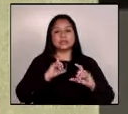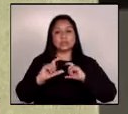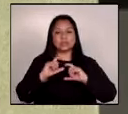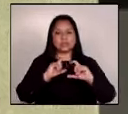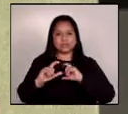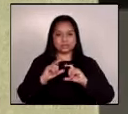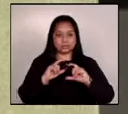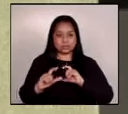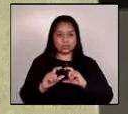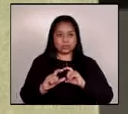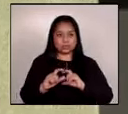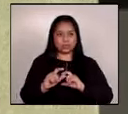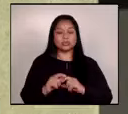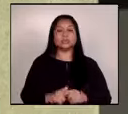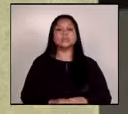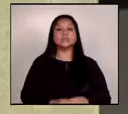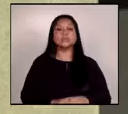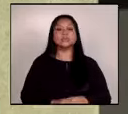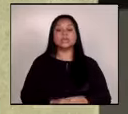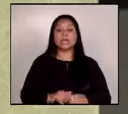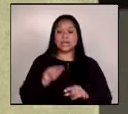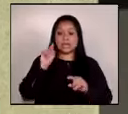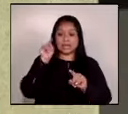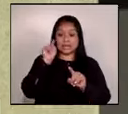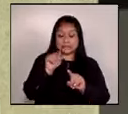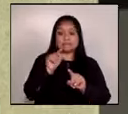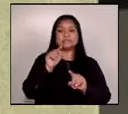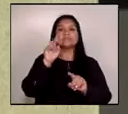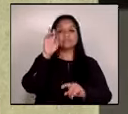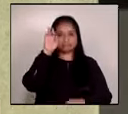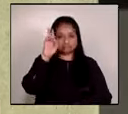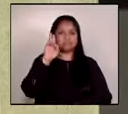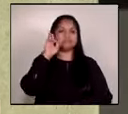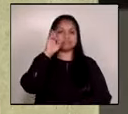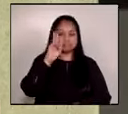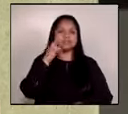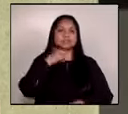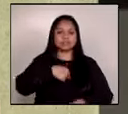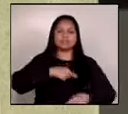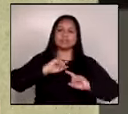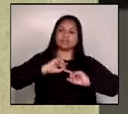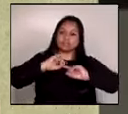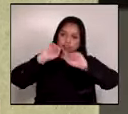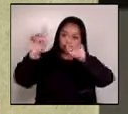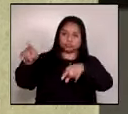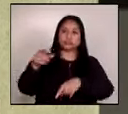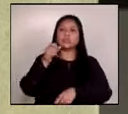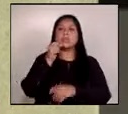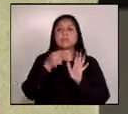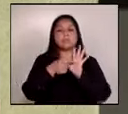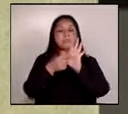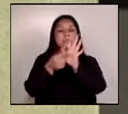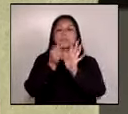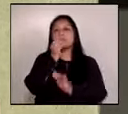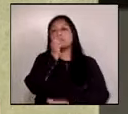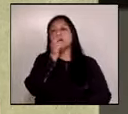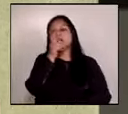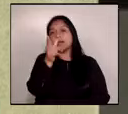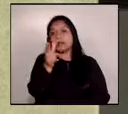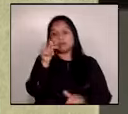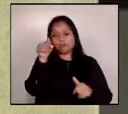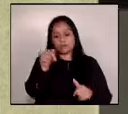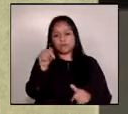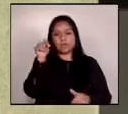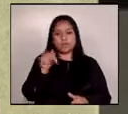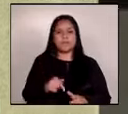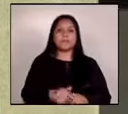y obras públicas y vivienda esa es la razón por la cual se está presentando las denuncias el día